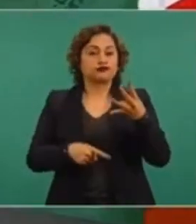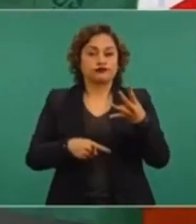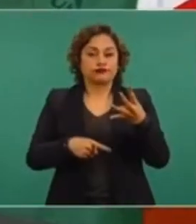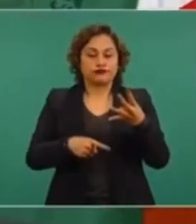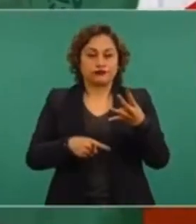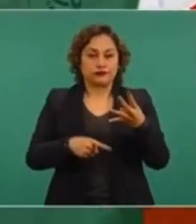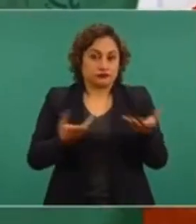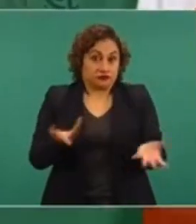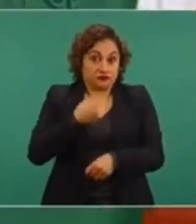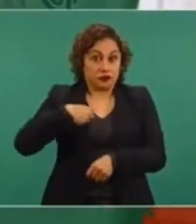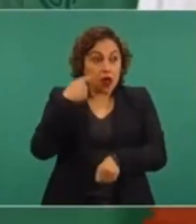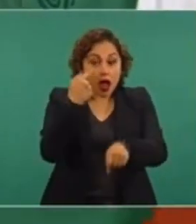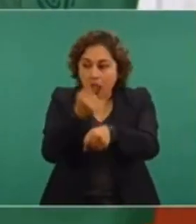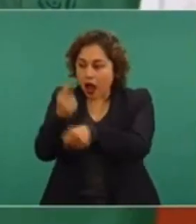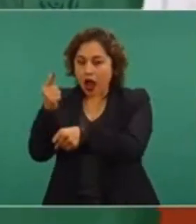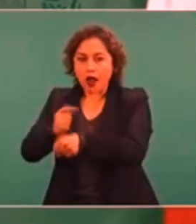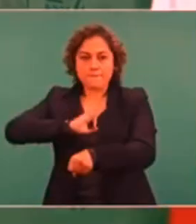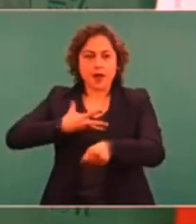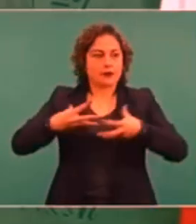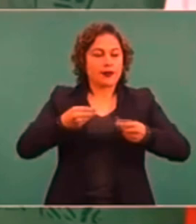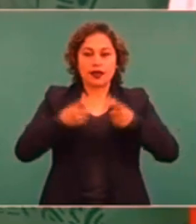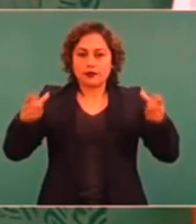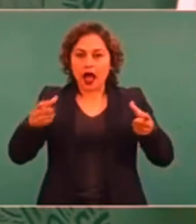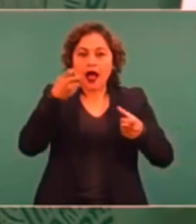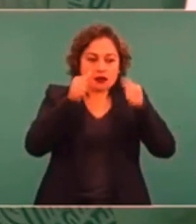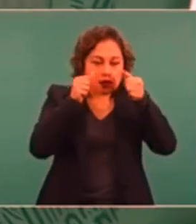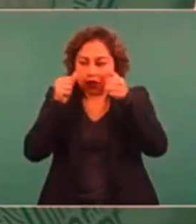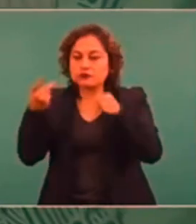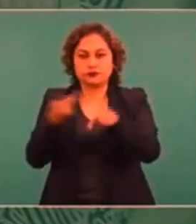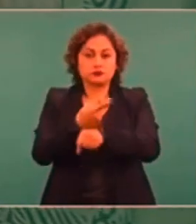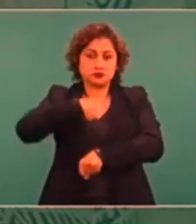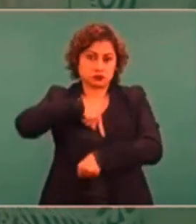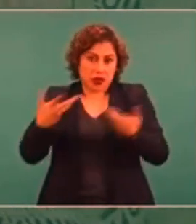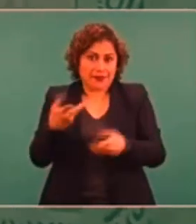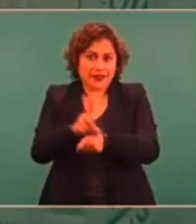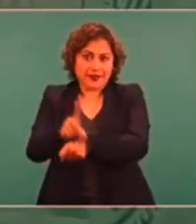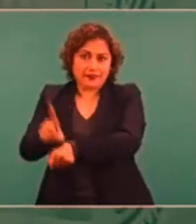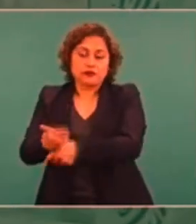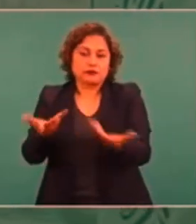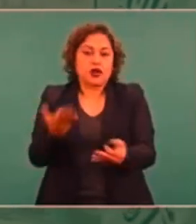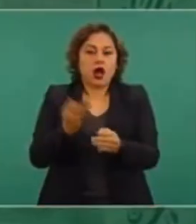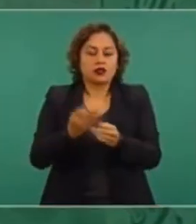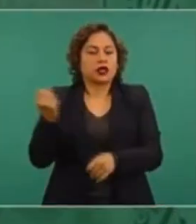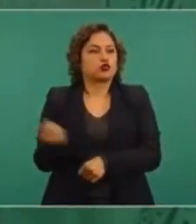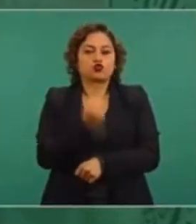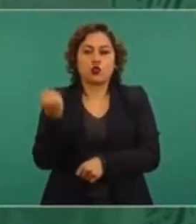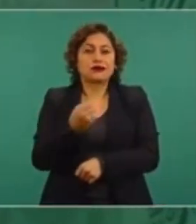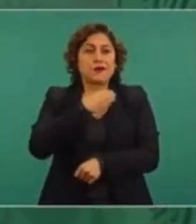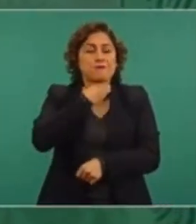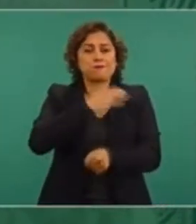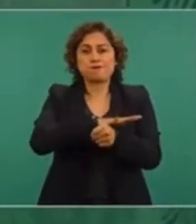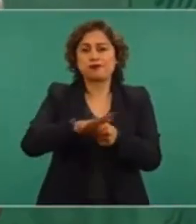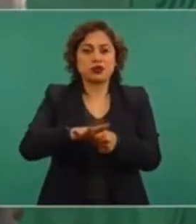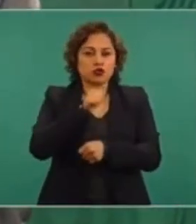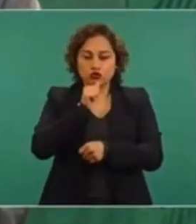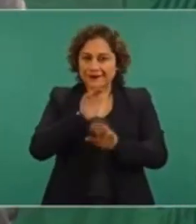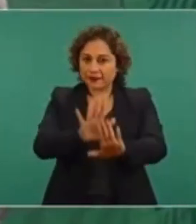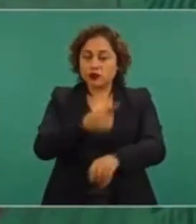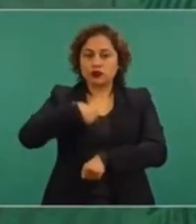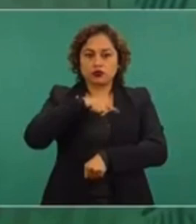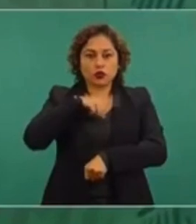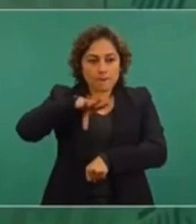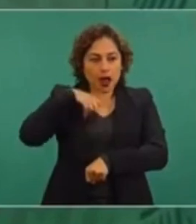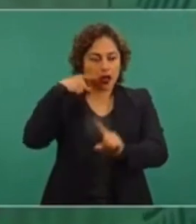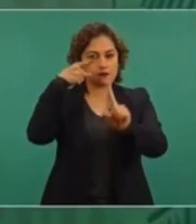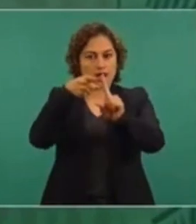de donde tenemos más incrementos en casos. Afortunadamente, no hemos sido rebasados en este propósito